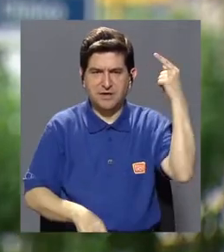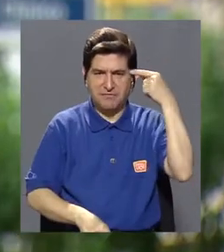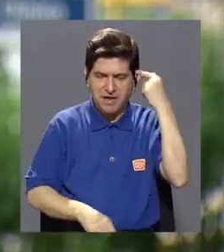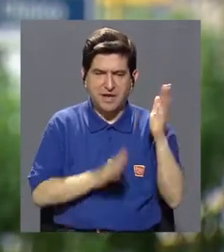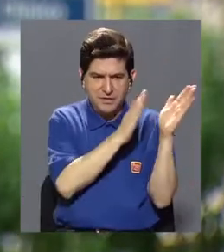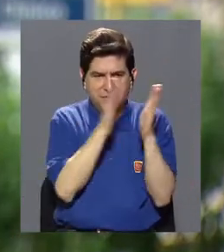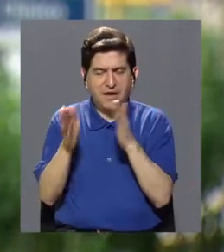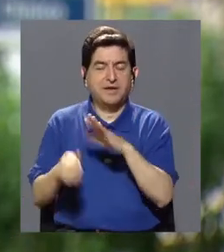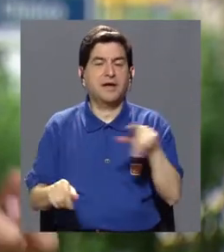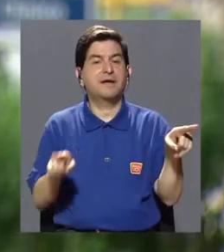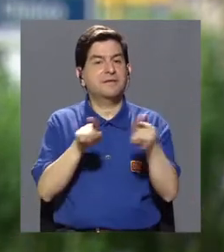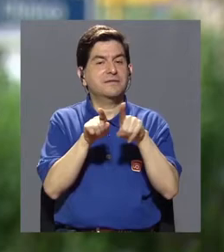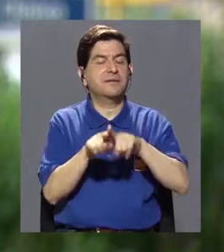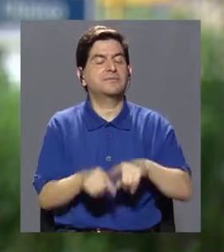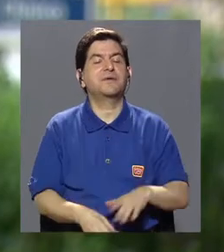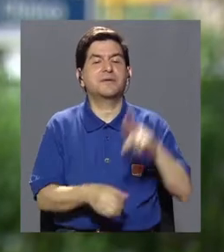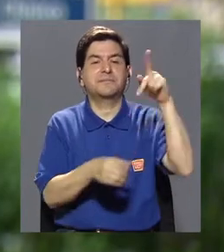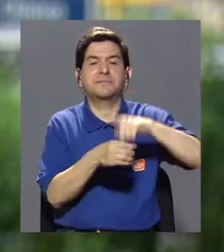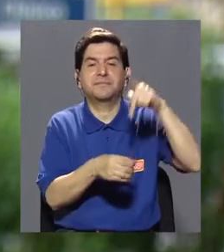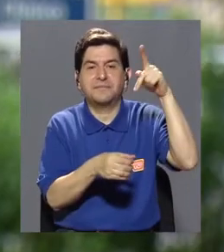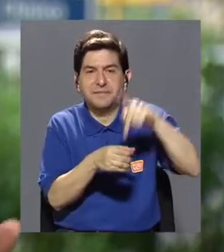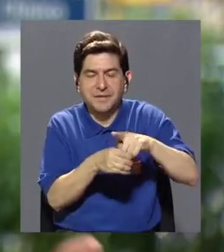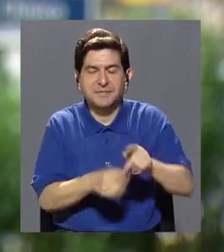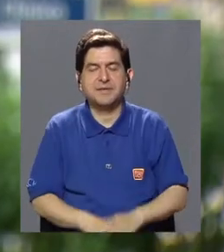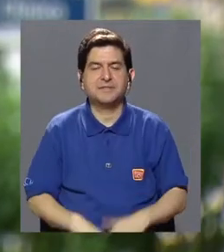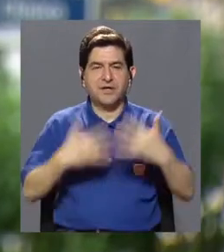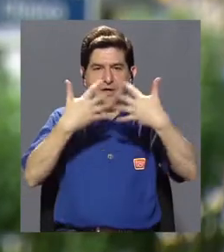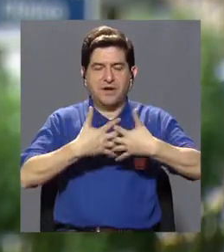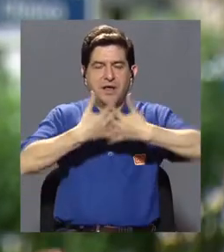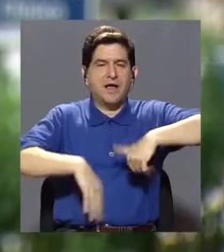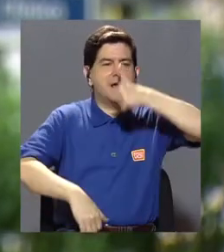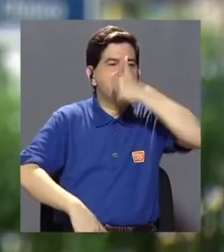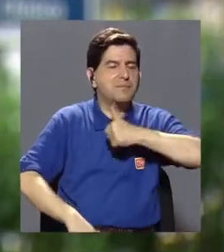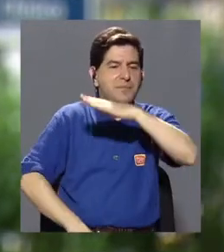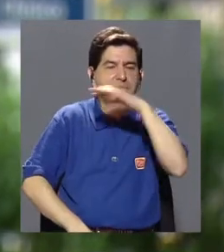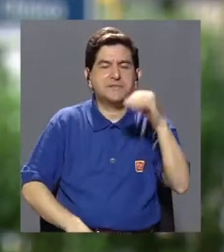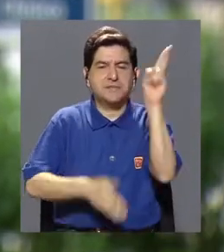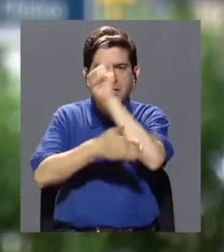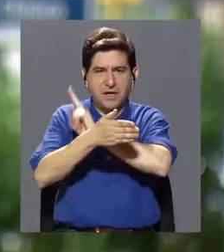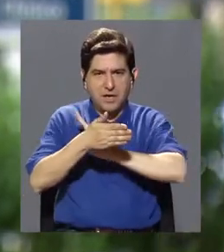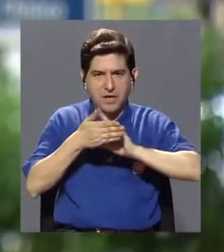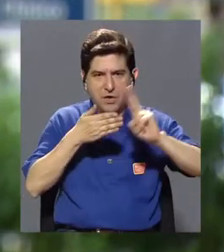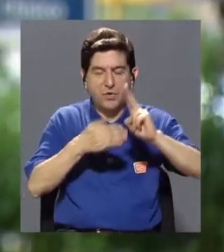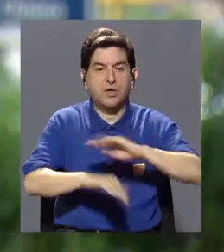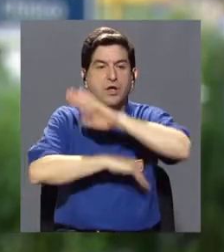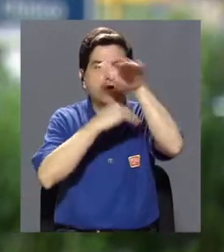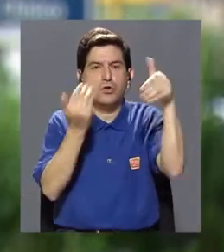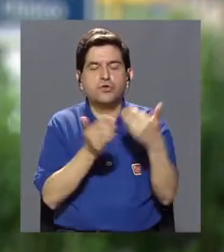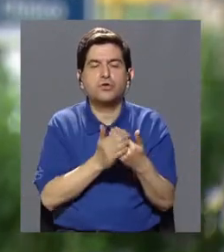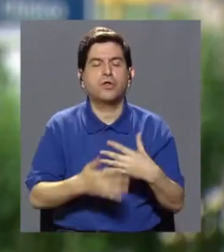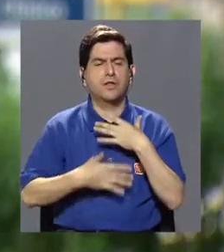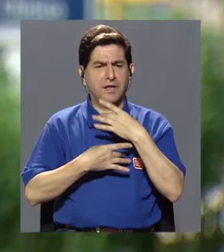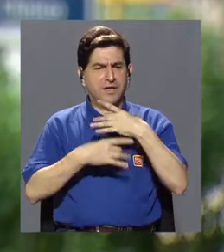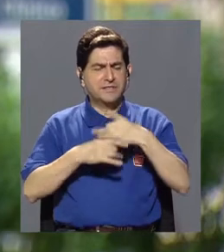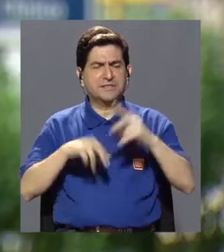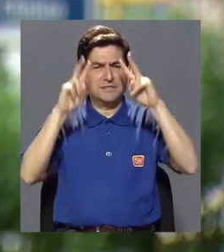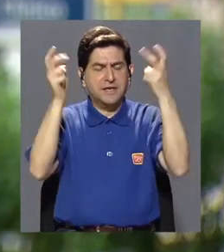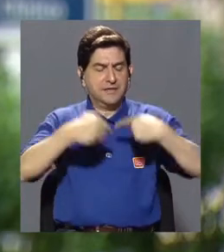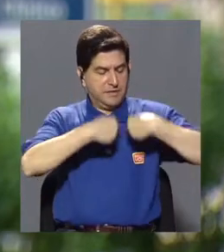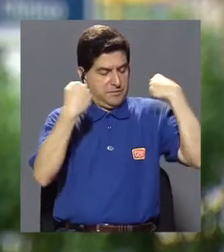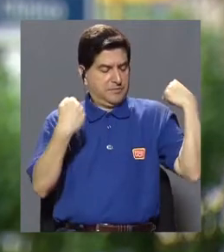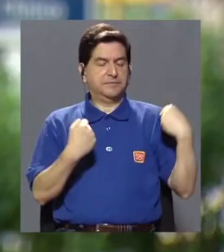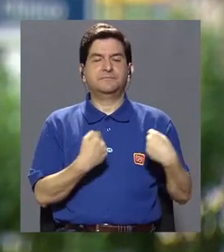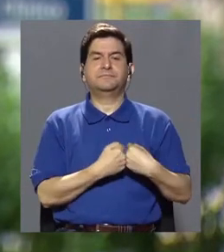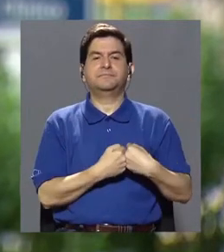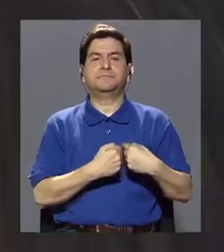gubernamentales y que además contó con la participación de la empresa privada y universidades, todas interesadas en el tema del